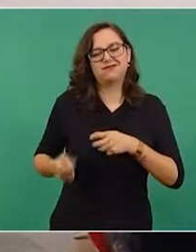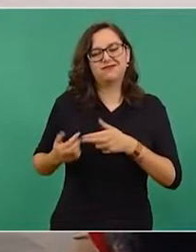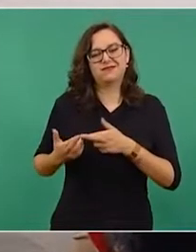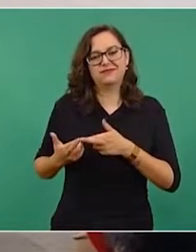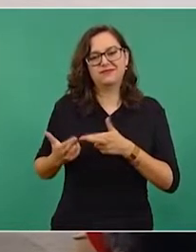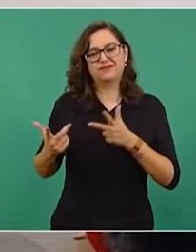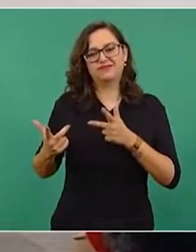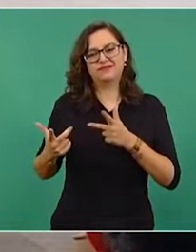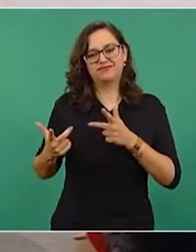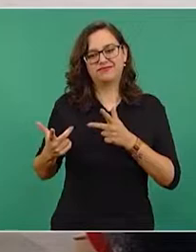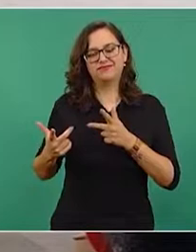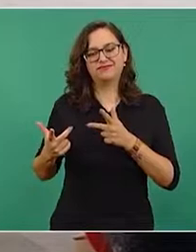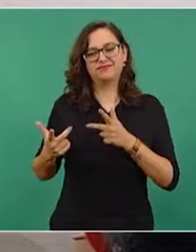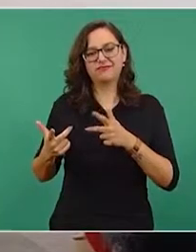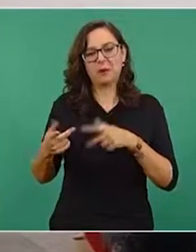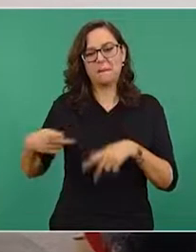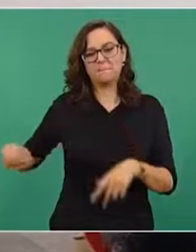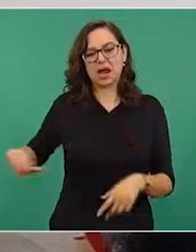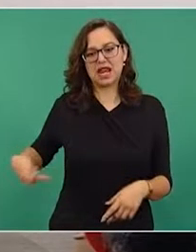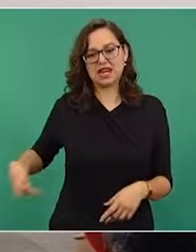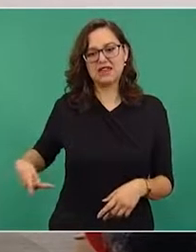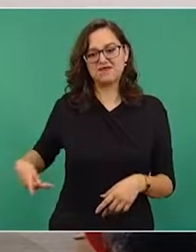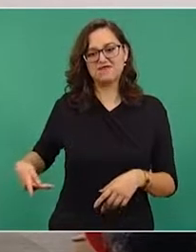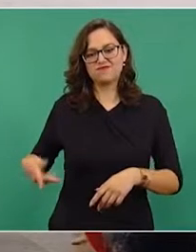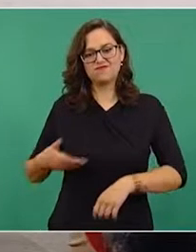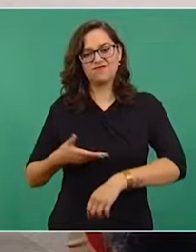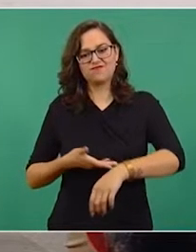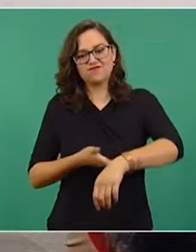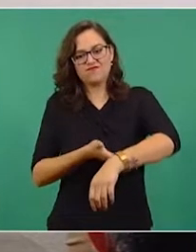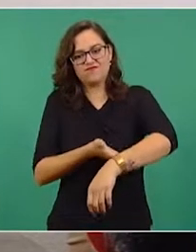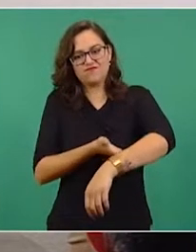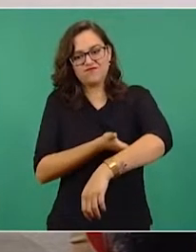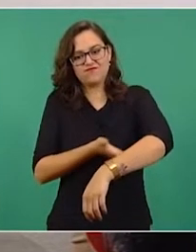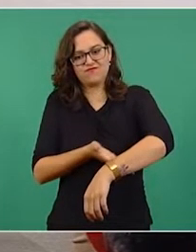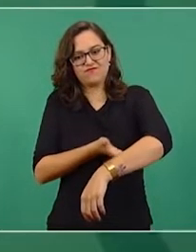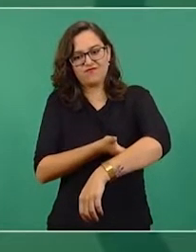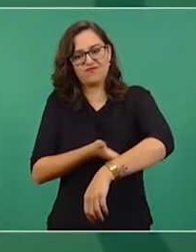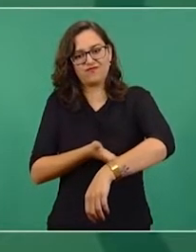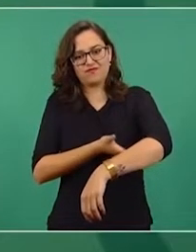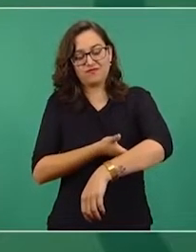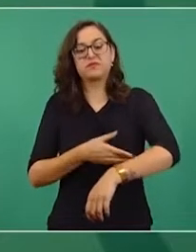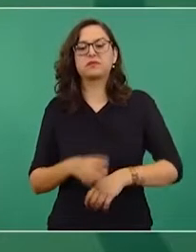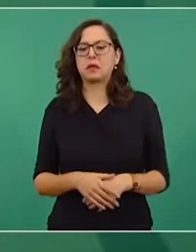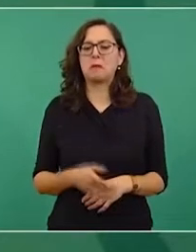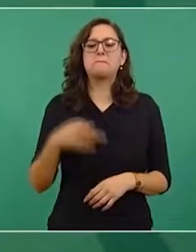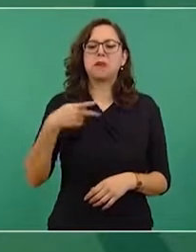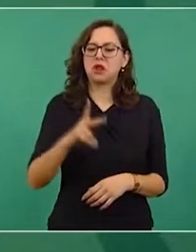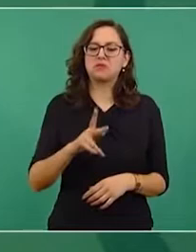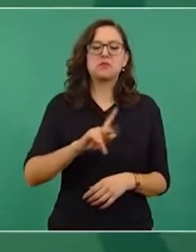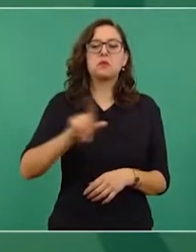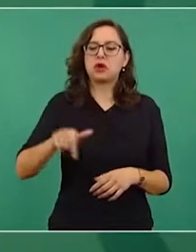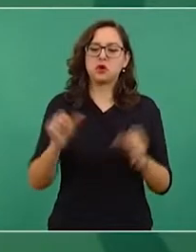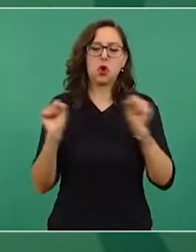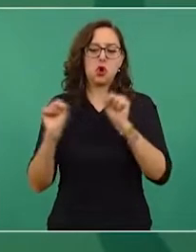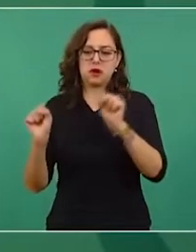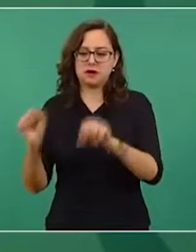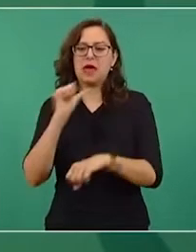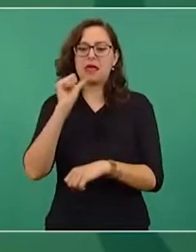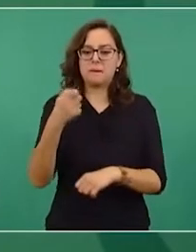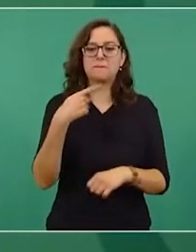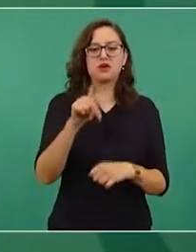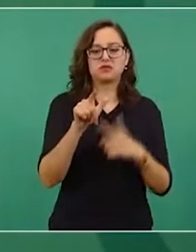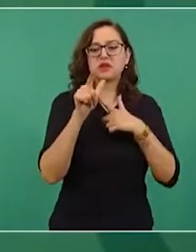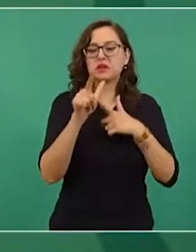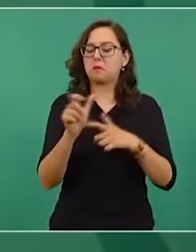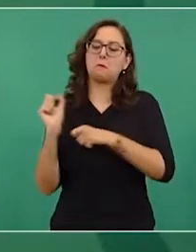aquí y todavía batí y macané, pero ya llegué a